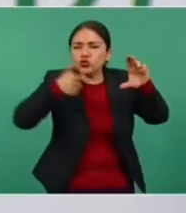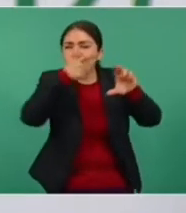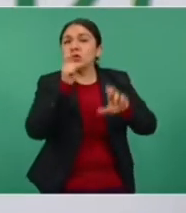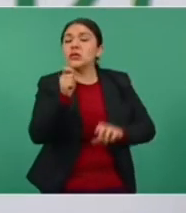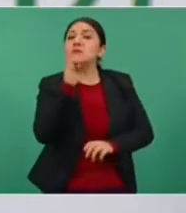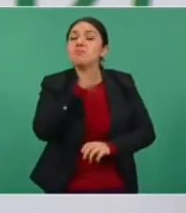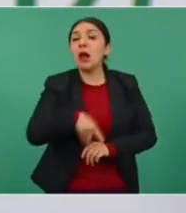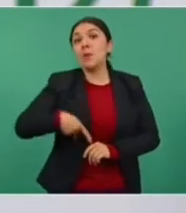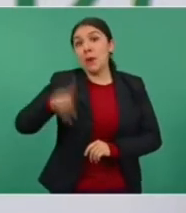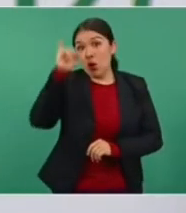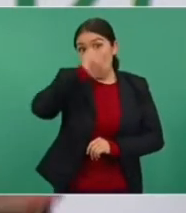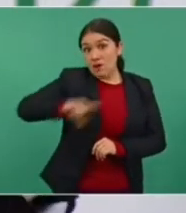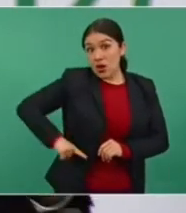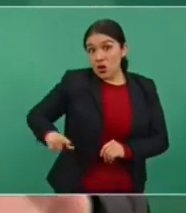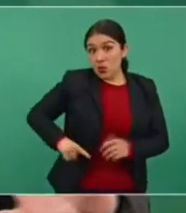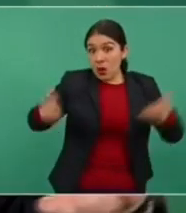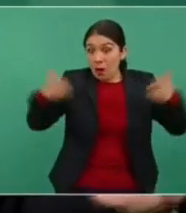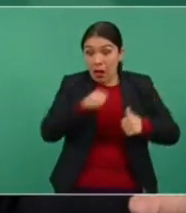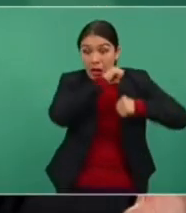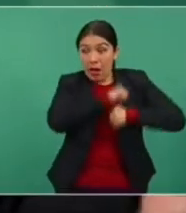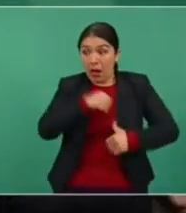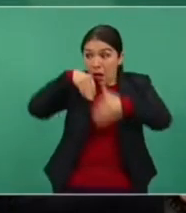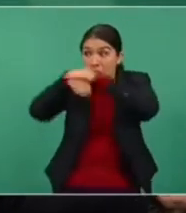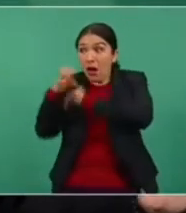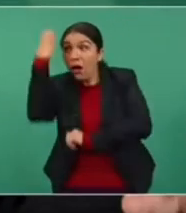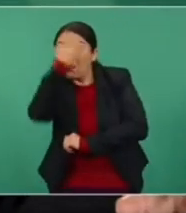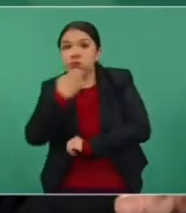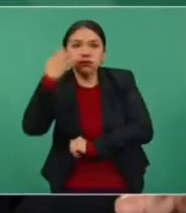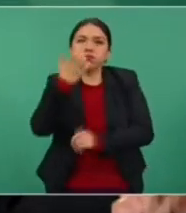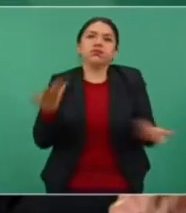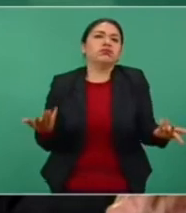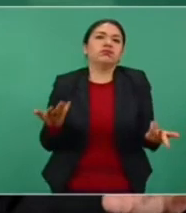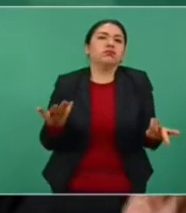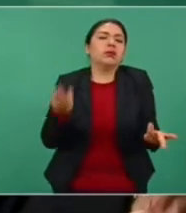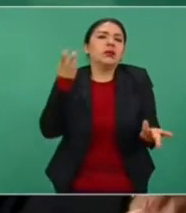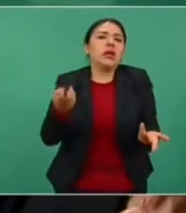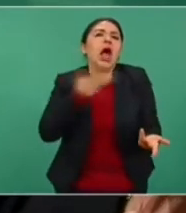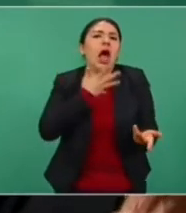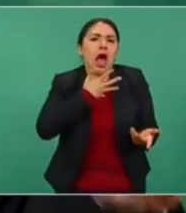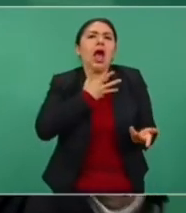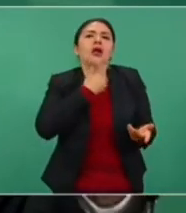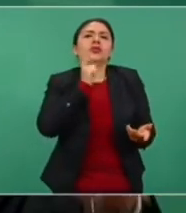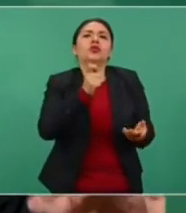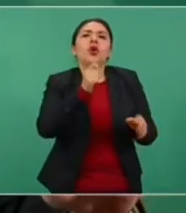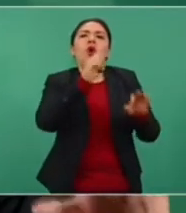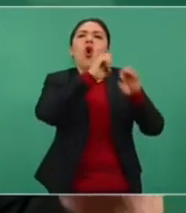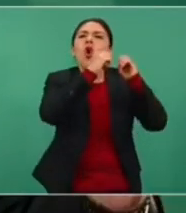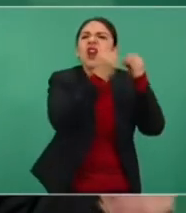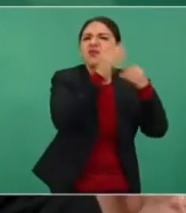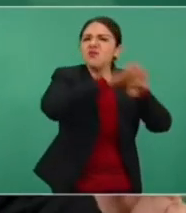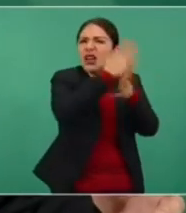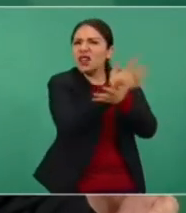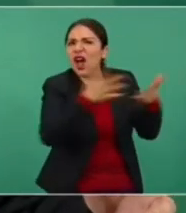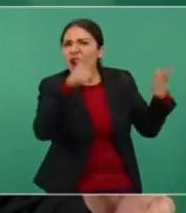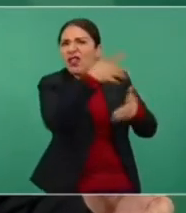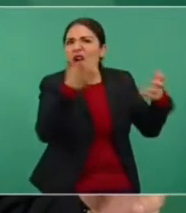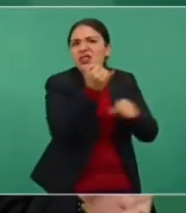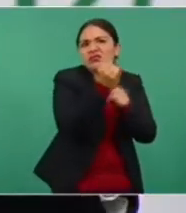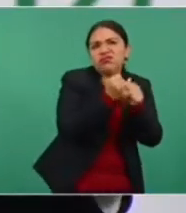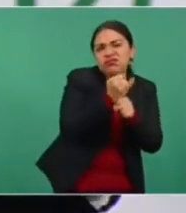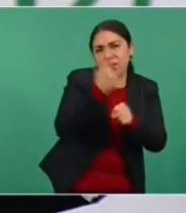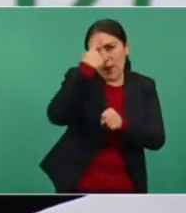pueda supervisar eso personalmente, para eso se creó un organismo muy grande que se llama Proyecto Metro, que tenía autonomía técnica y financiera,